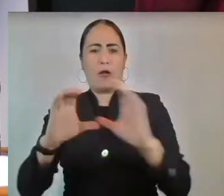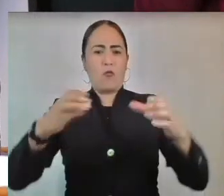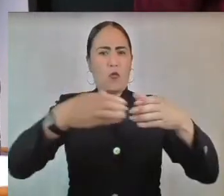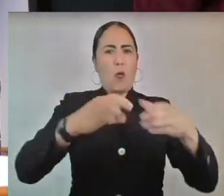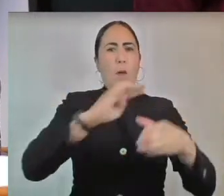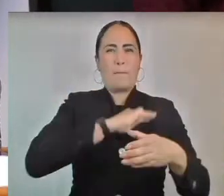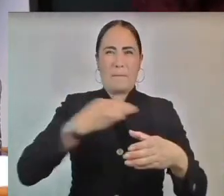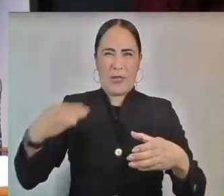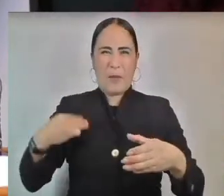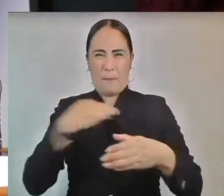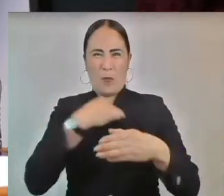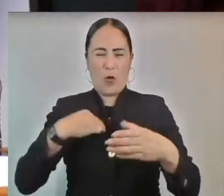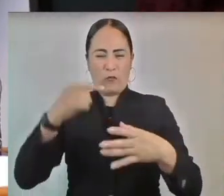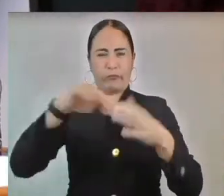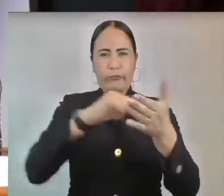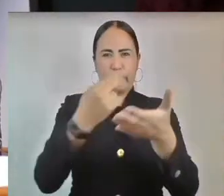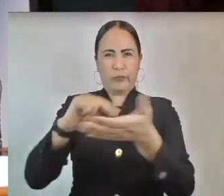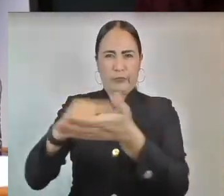Coordinación Política.